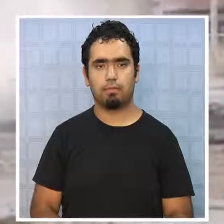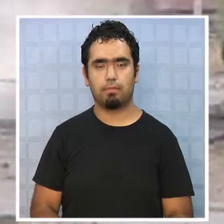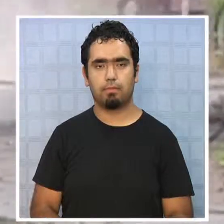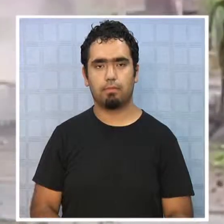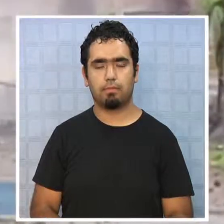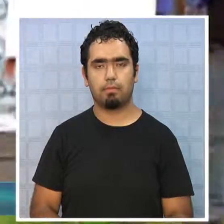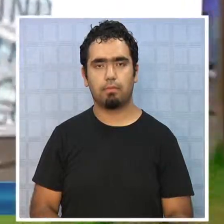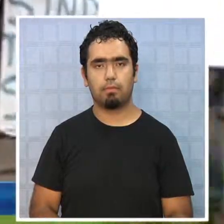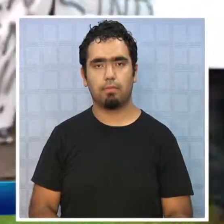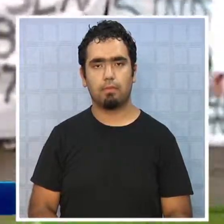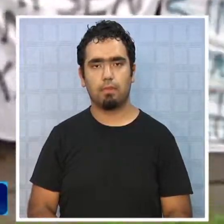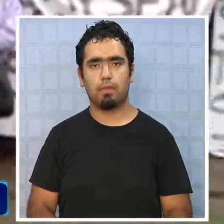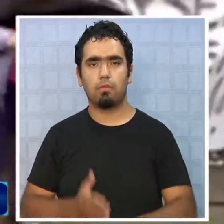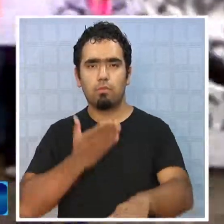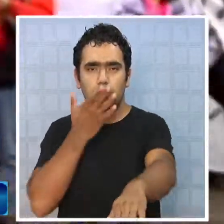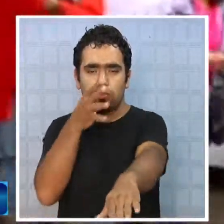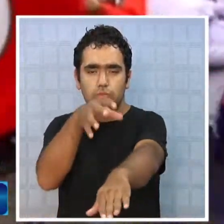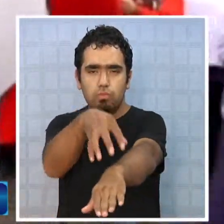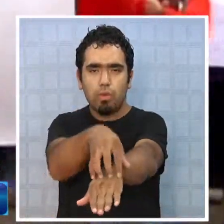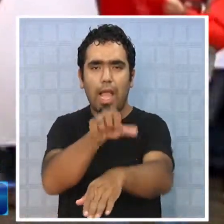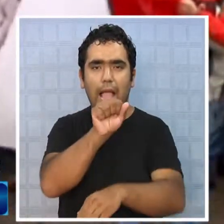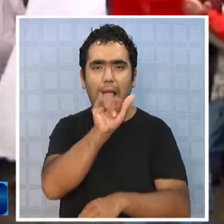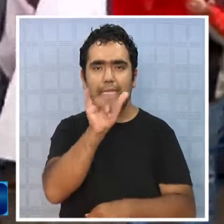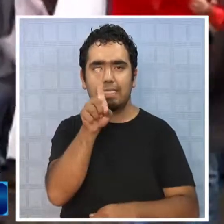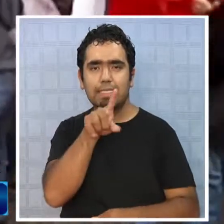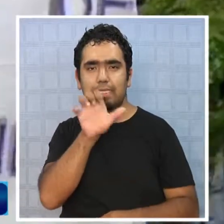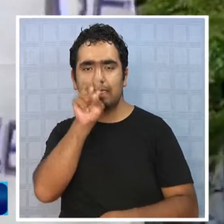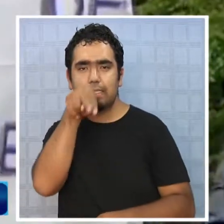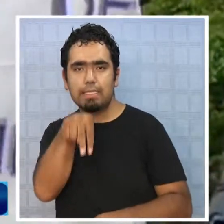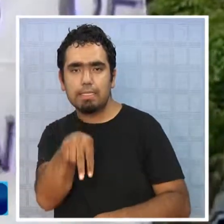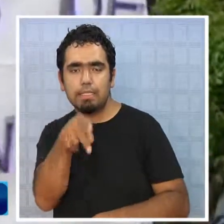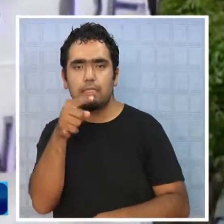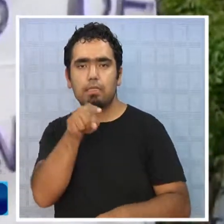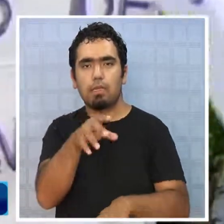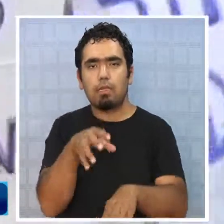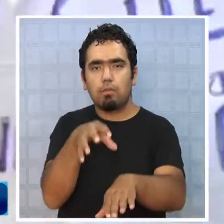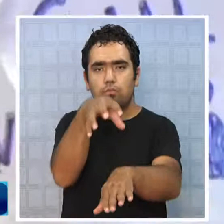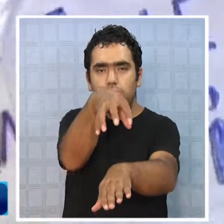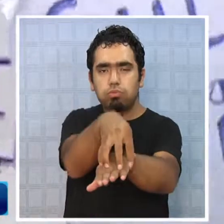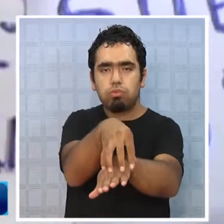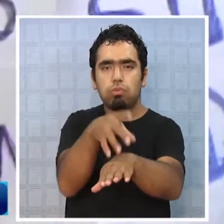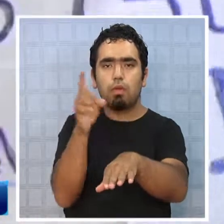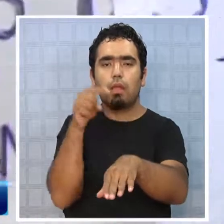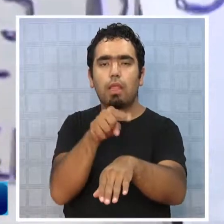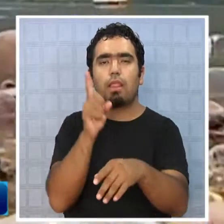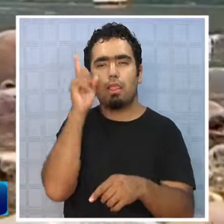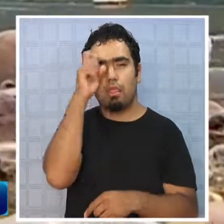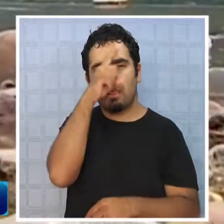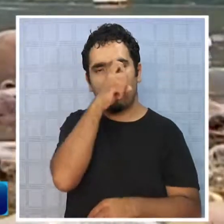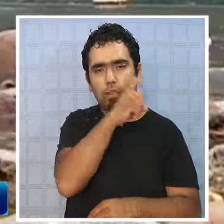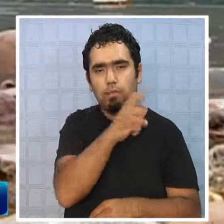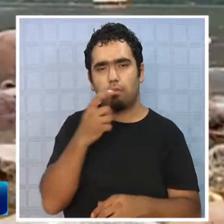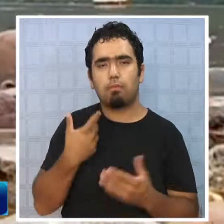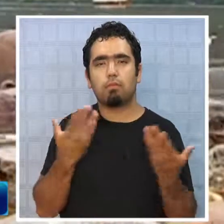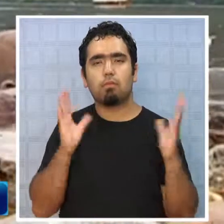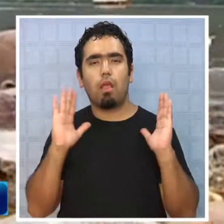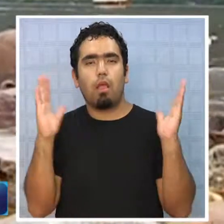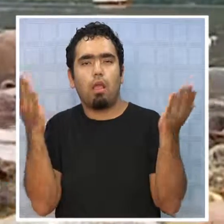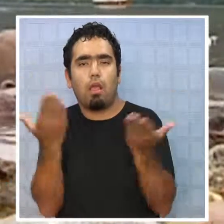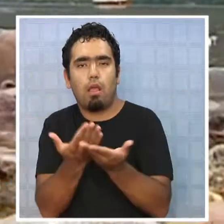Aysén y sus habitantes buscan reivindicar su condición de región extrema y las difíciles condiciones en que deben vivir.